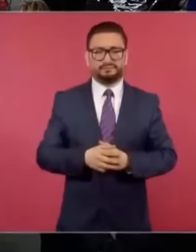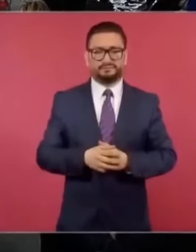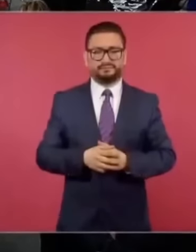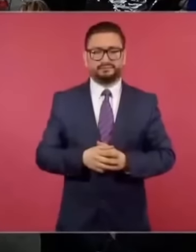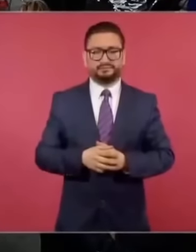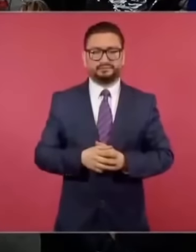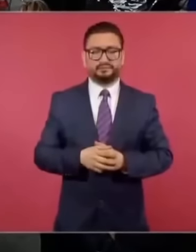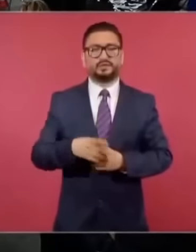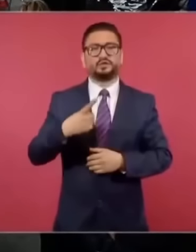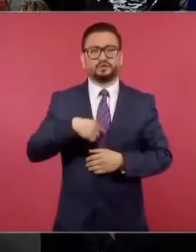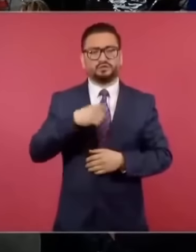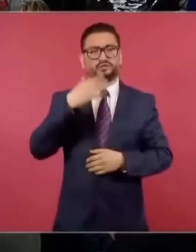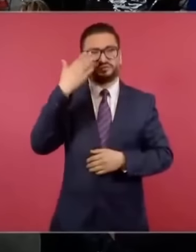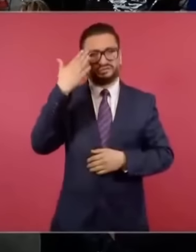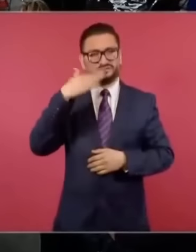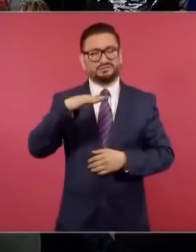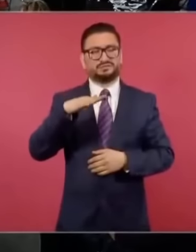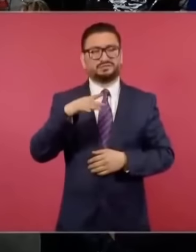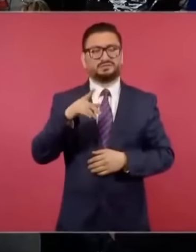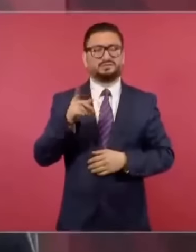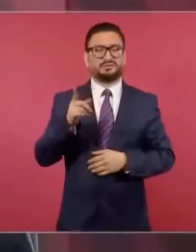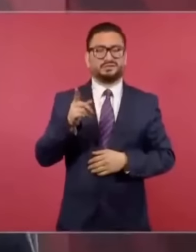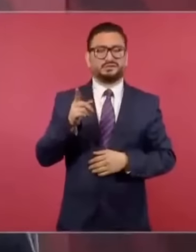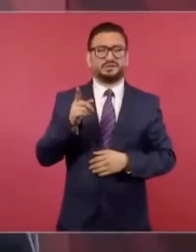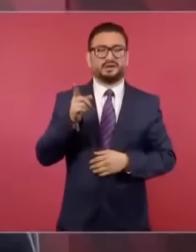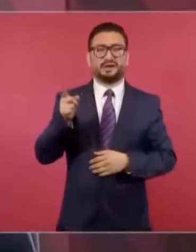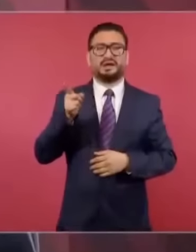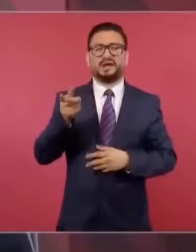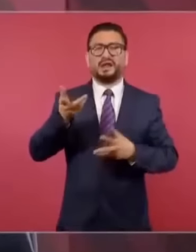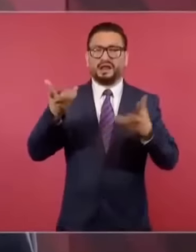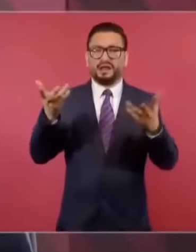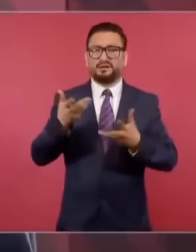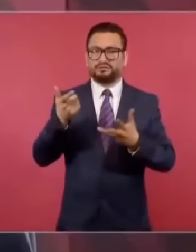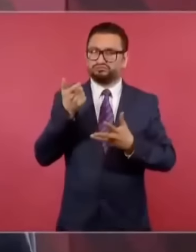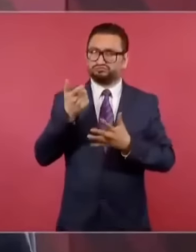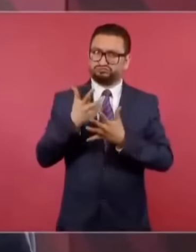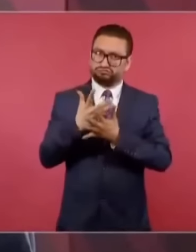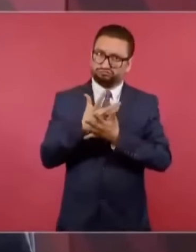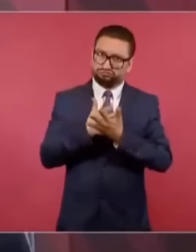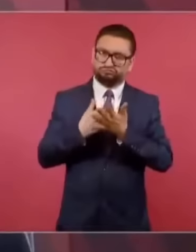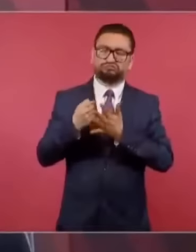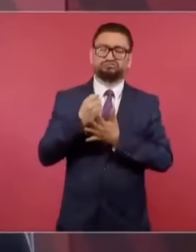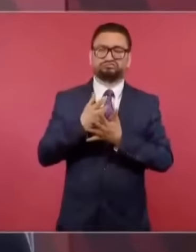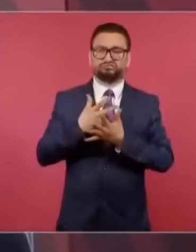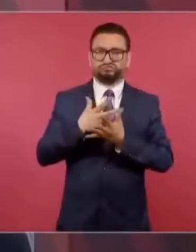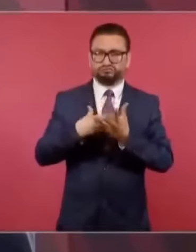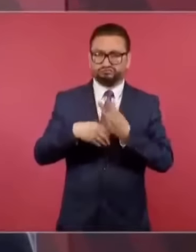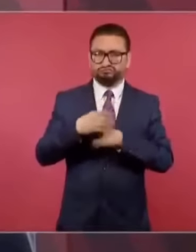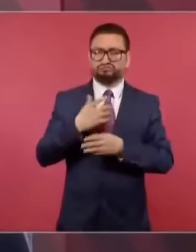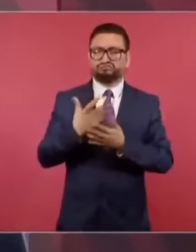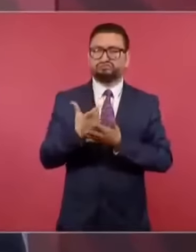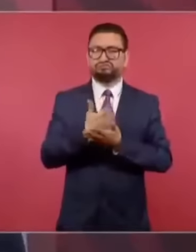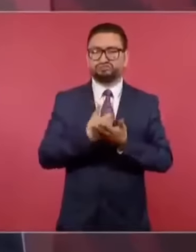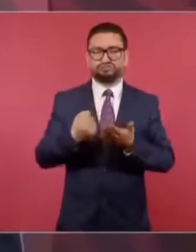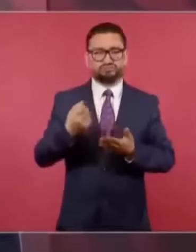Ya sabemos quién ha hecho muchísimo dinero y